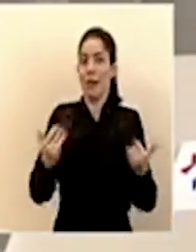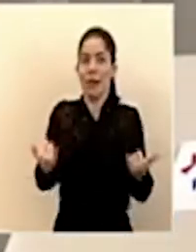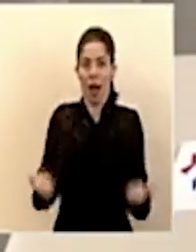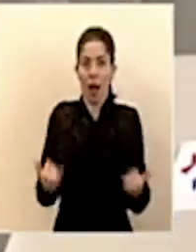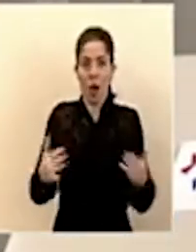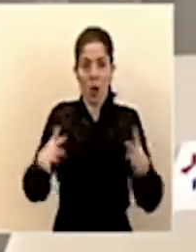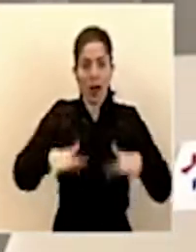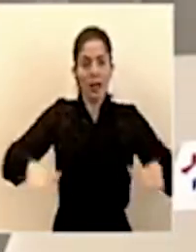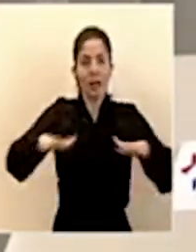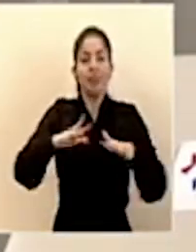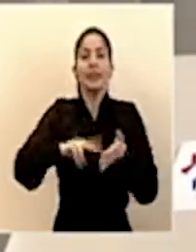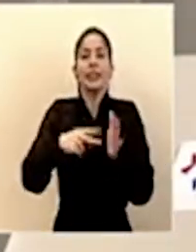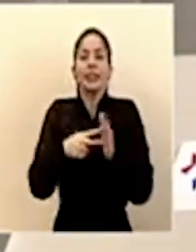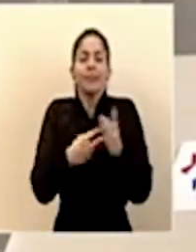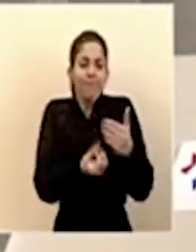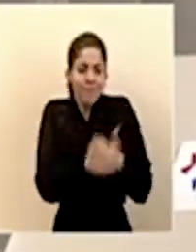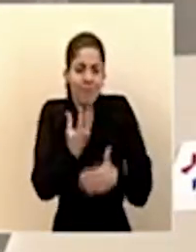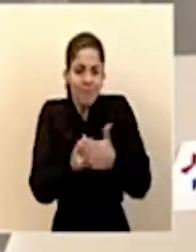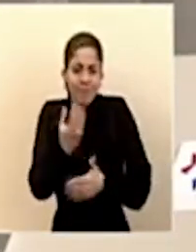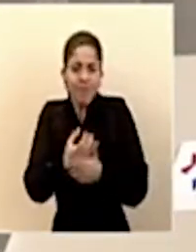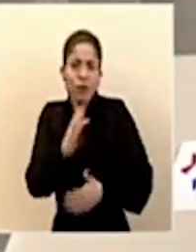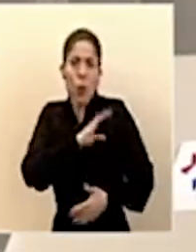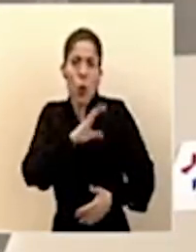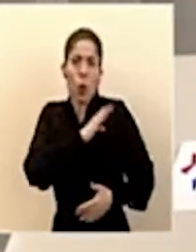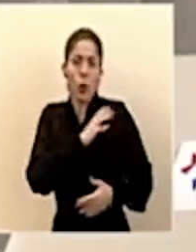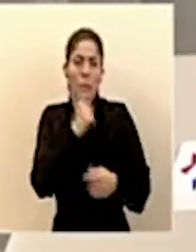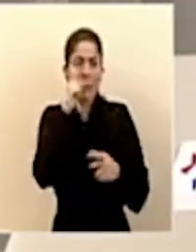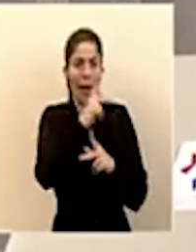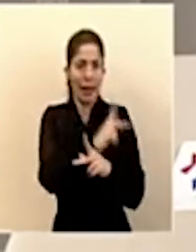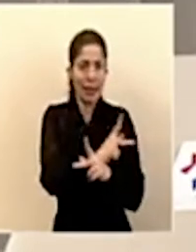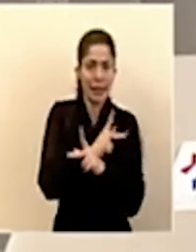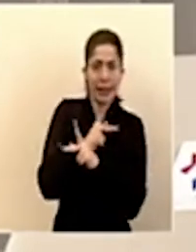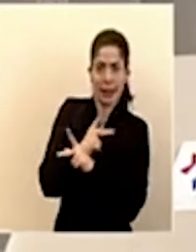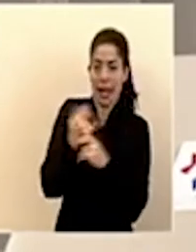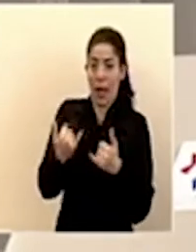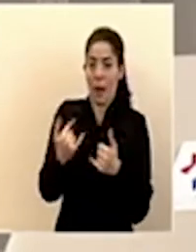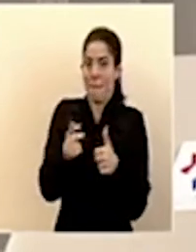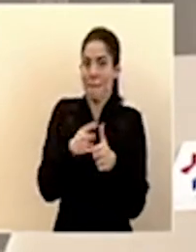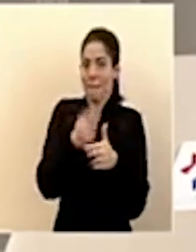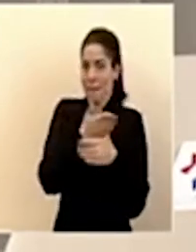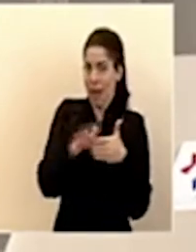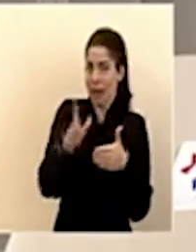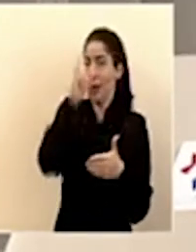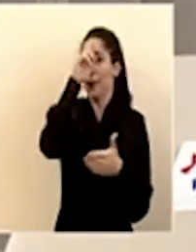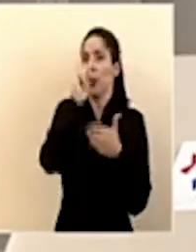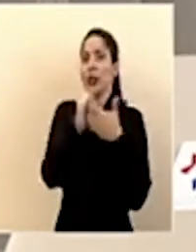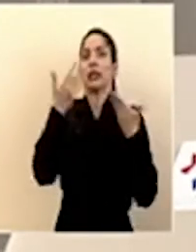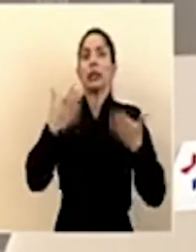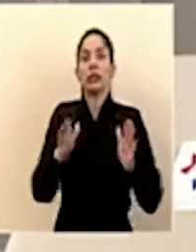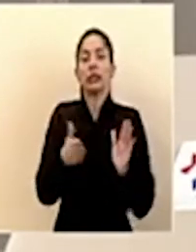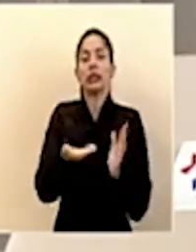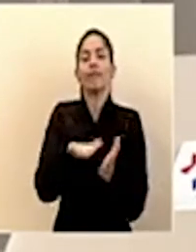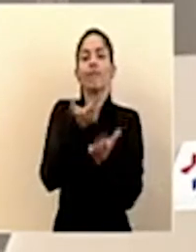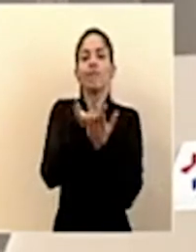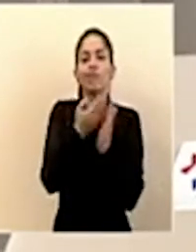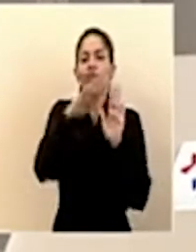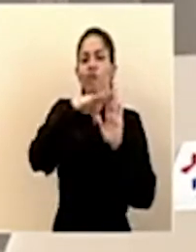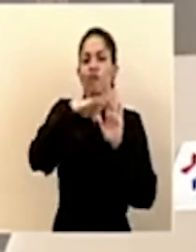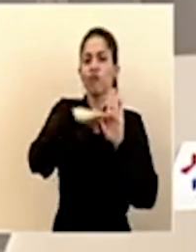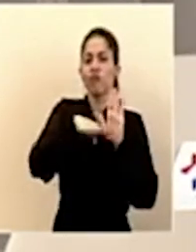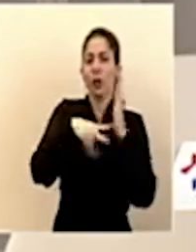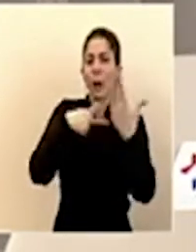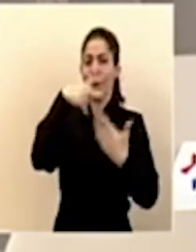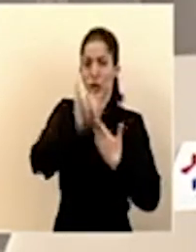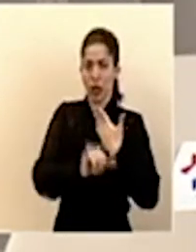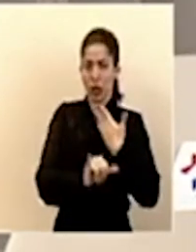que es generar las condiciones para protegernos en esta primera etapa. Por eso hemos plantado una serie de proyectos que